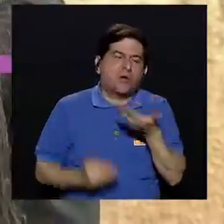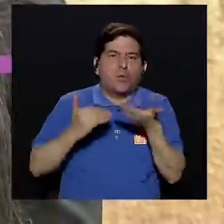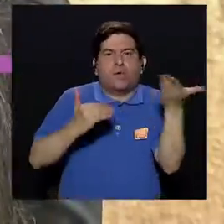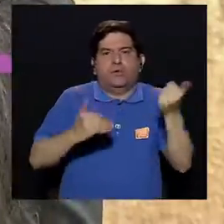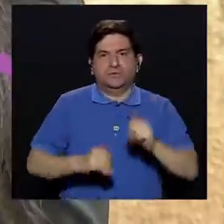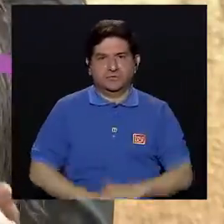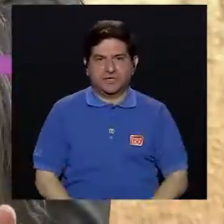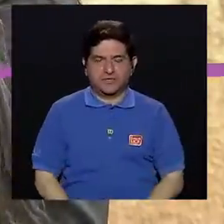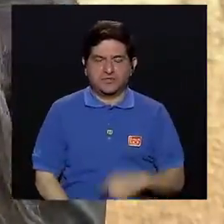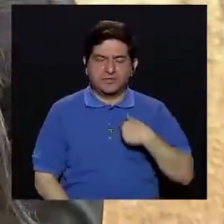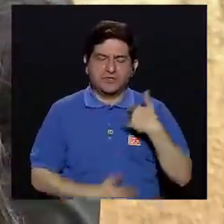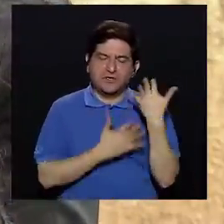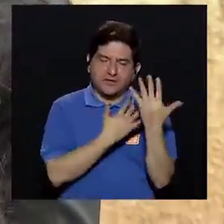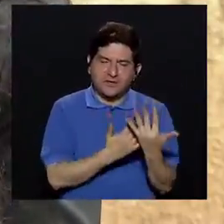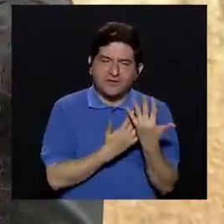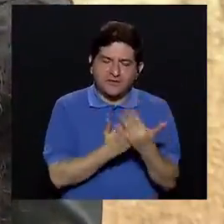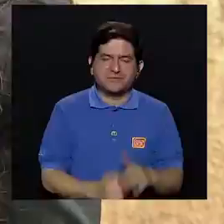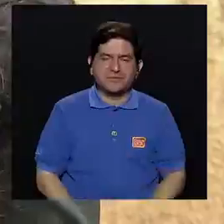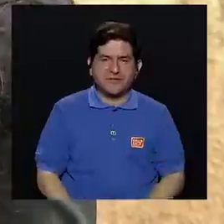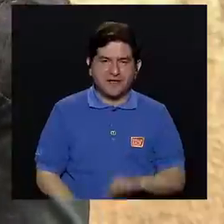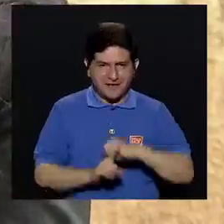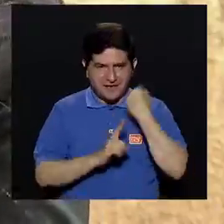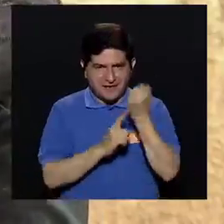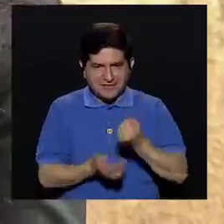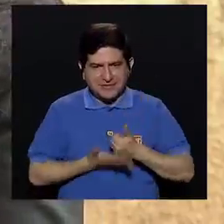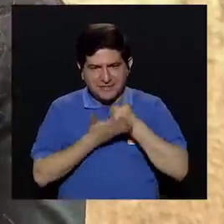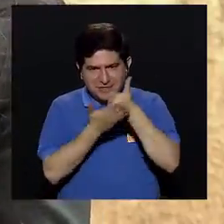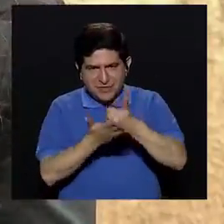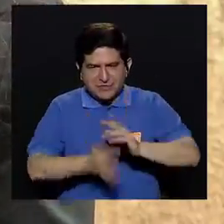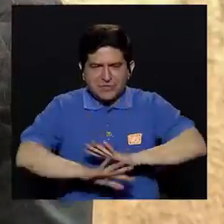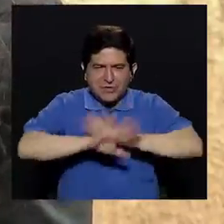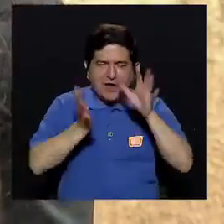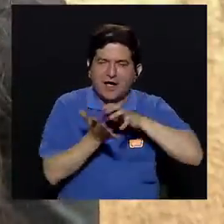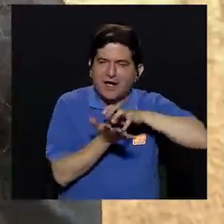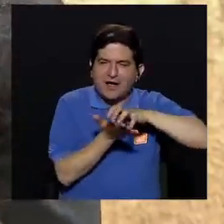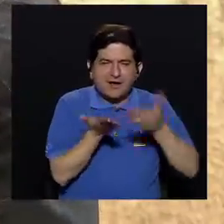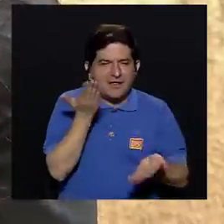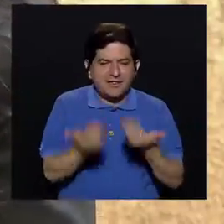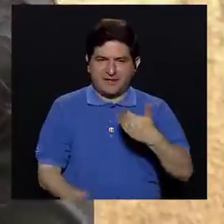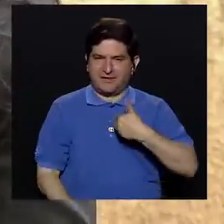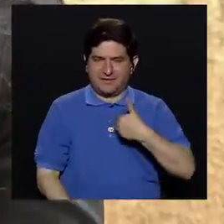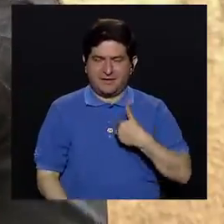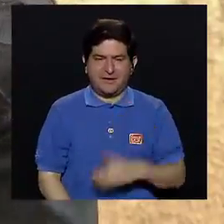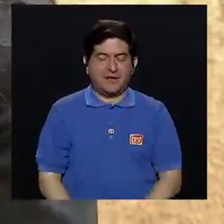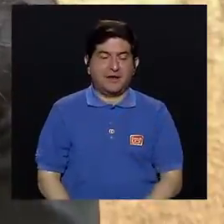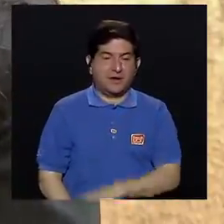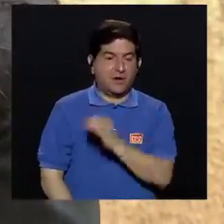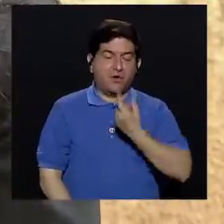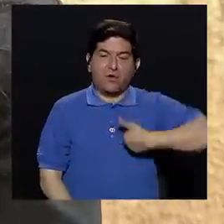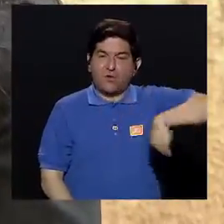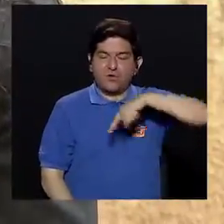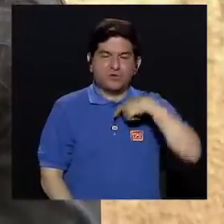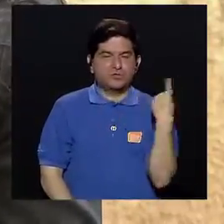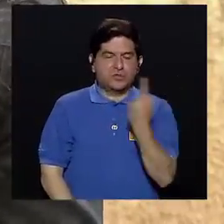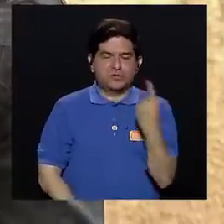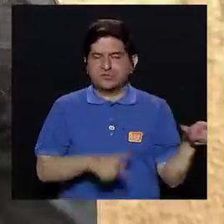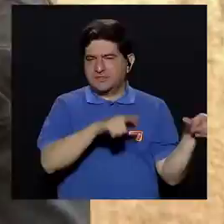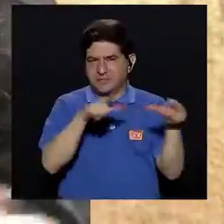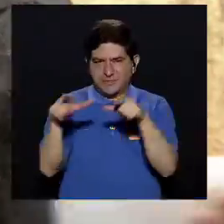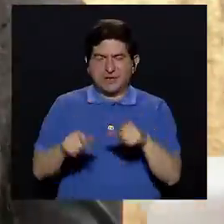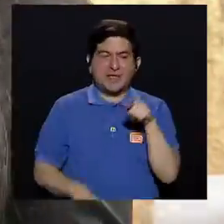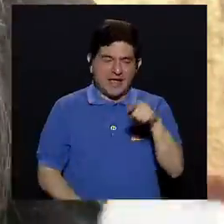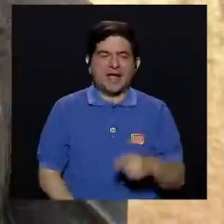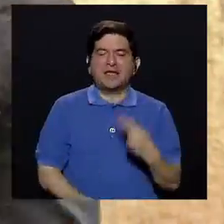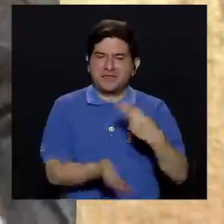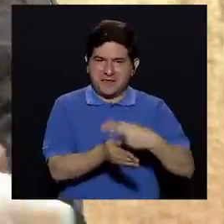cosa y yo creo o espero que esto les haya servido para aclarar ciertas dudas que puedan tener y si no cualquier cosa estamos siempre a la orden